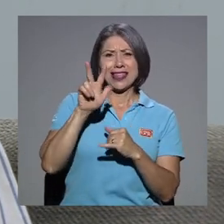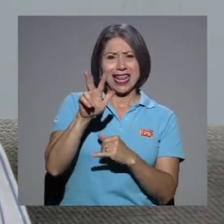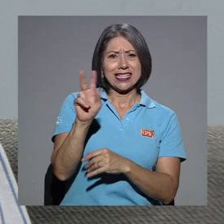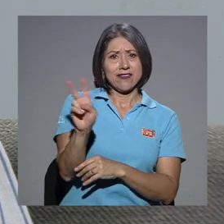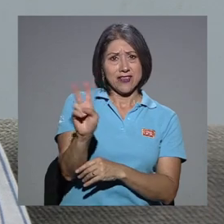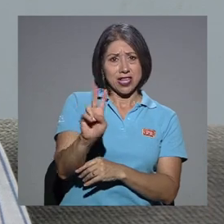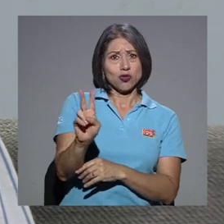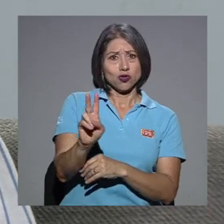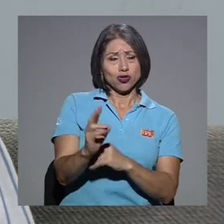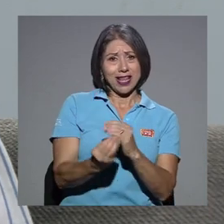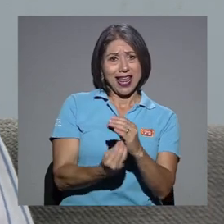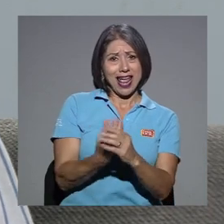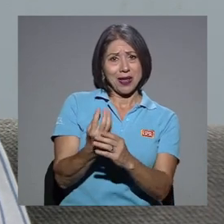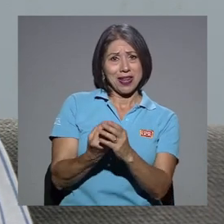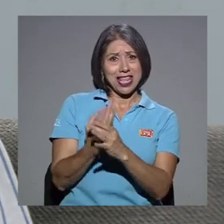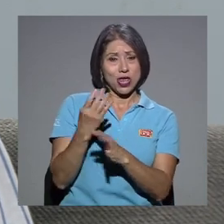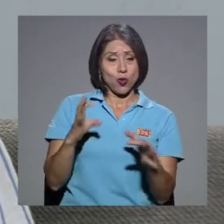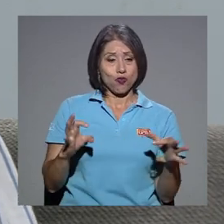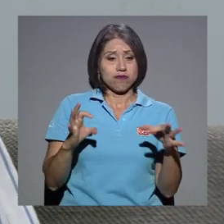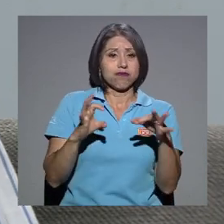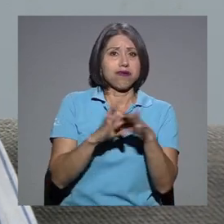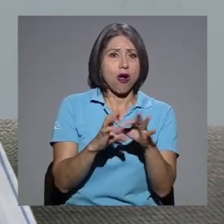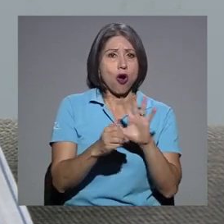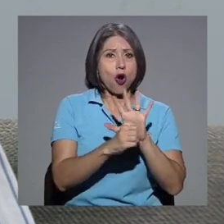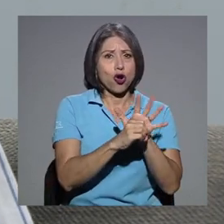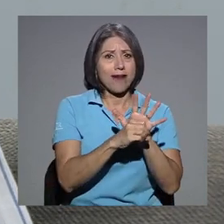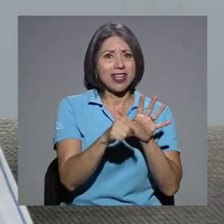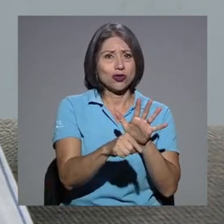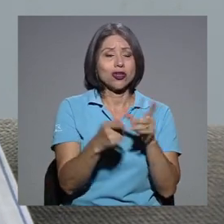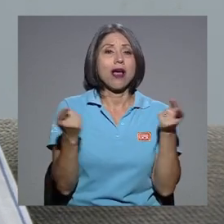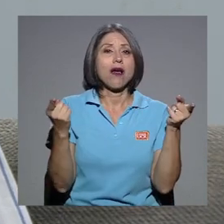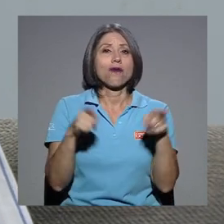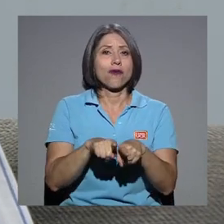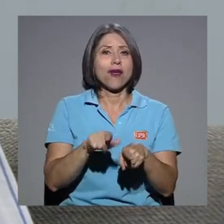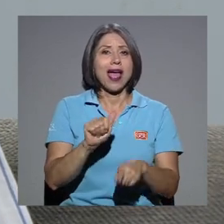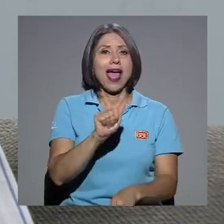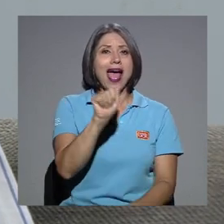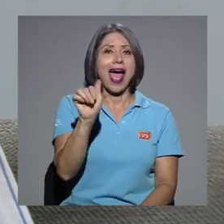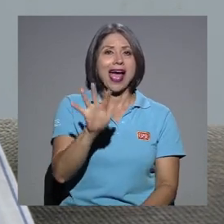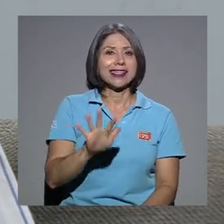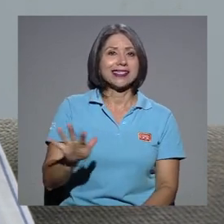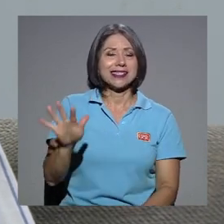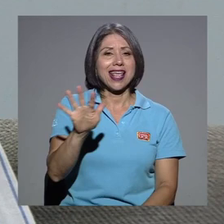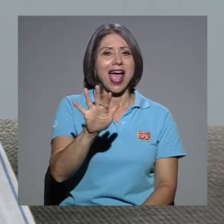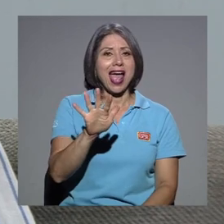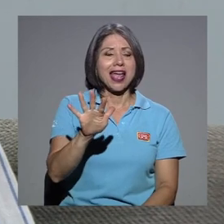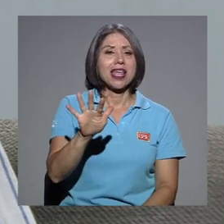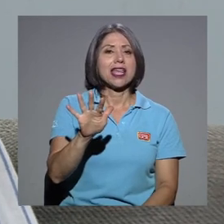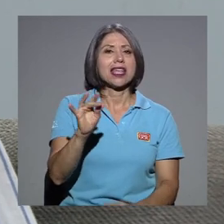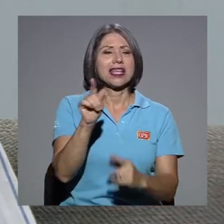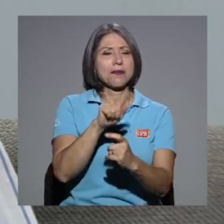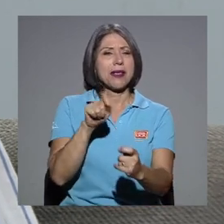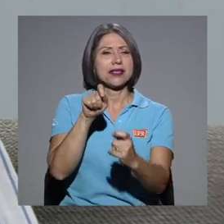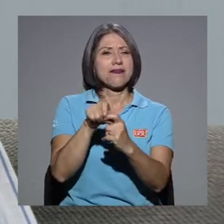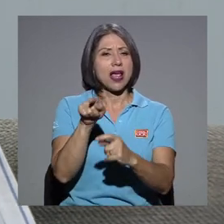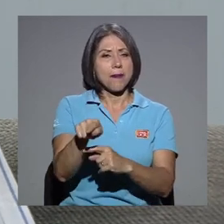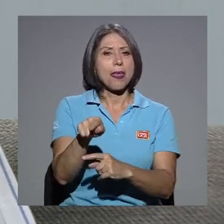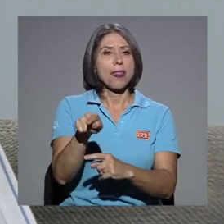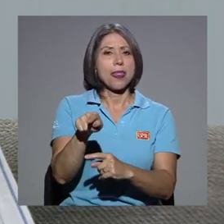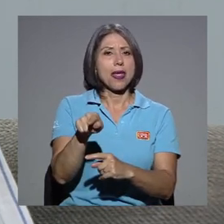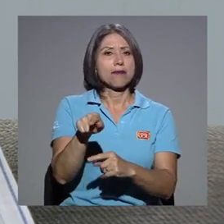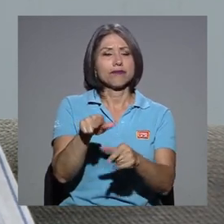han emergido, los coronavirus, es que han emergido en Asia y específicamente en regiones